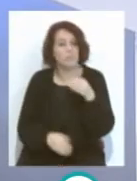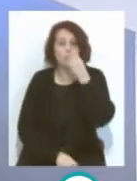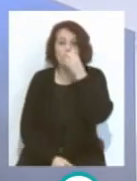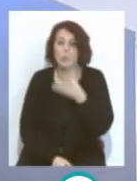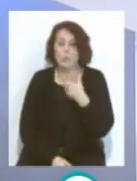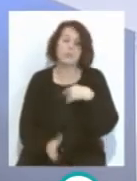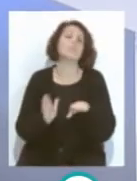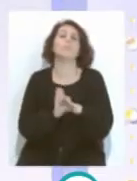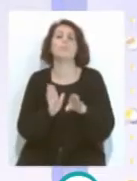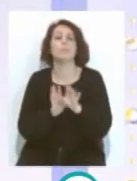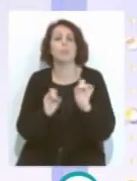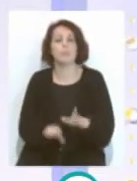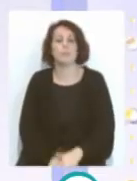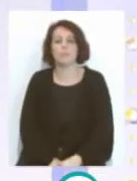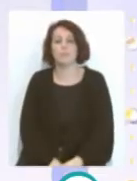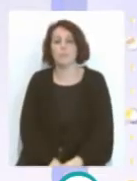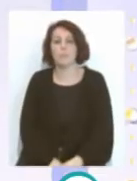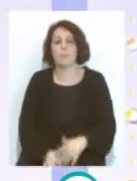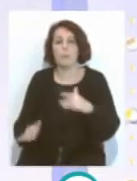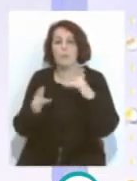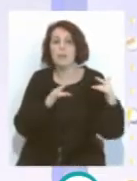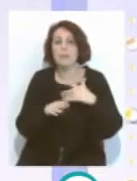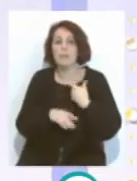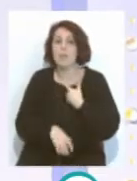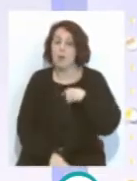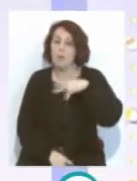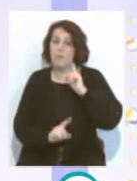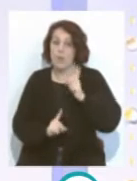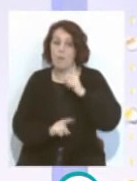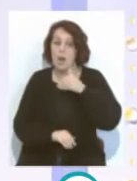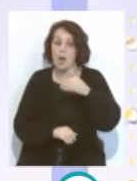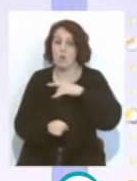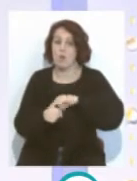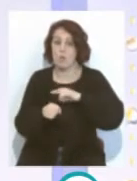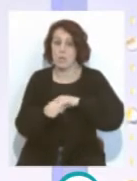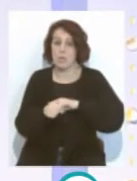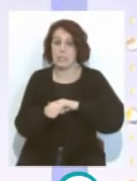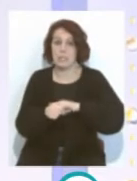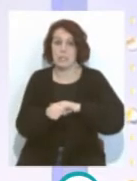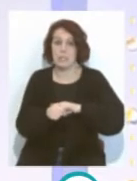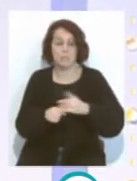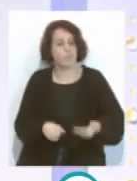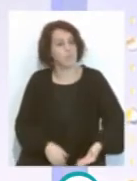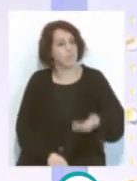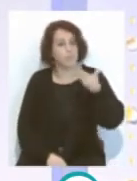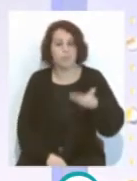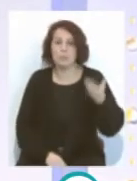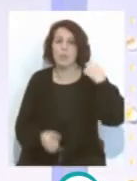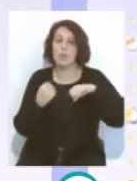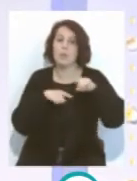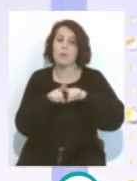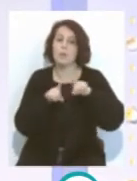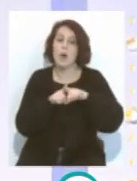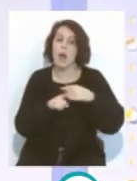y la está manteniendo también en esta. Y el partido frente al Atleti Club de Bilbao del próximo lunes, que tiene muchísima importancia, actuando como